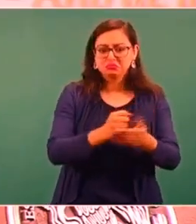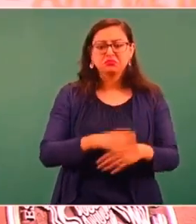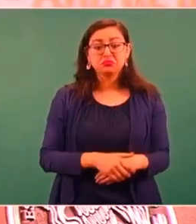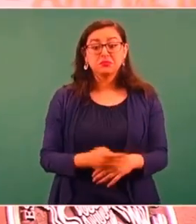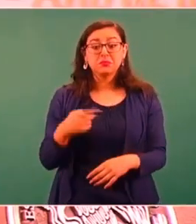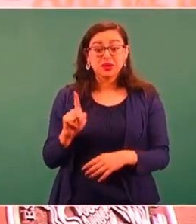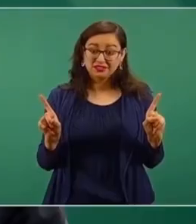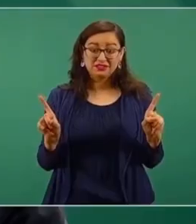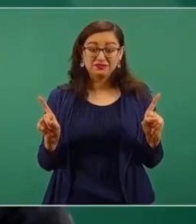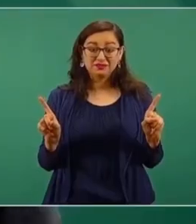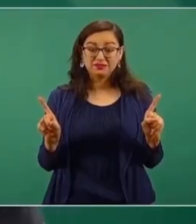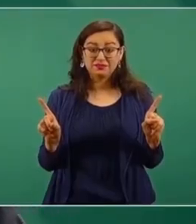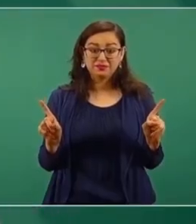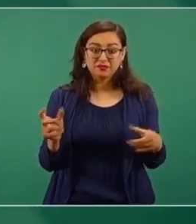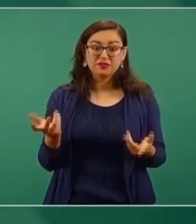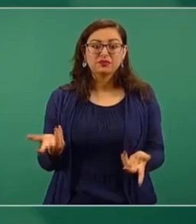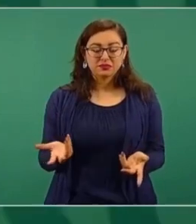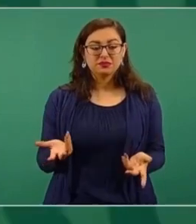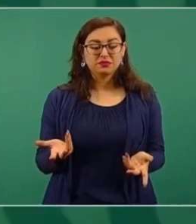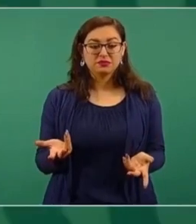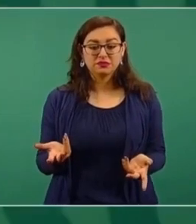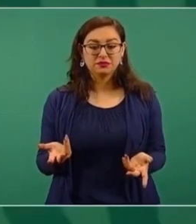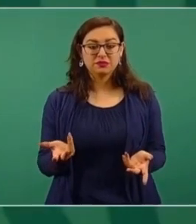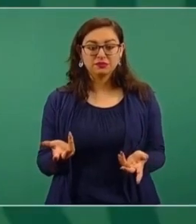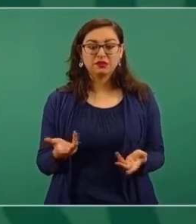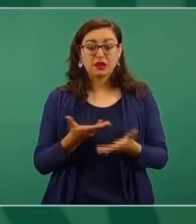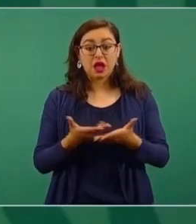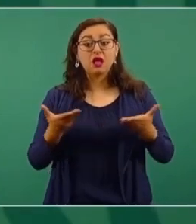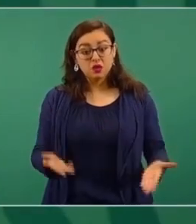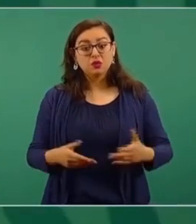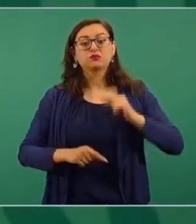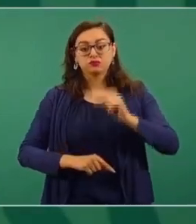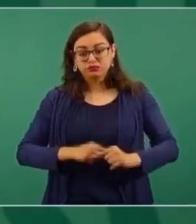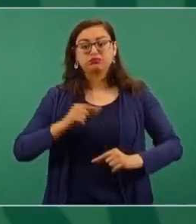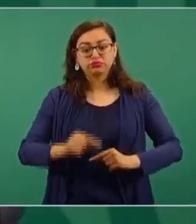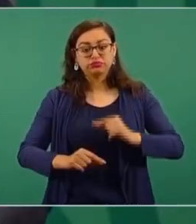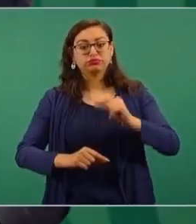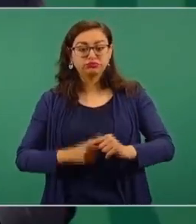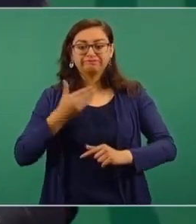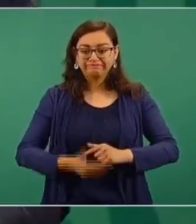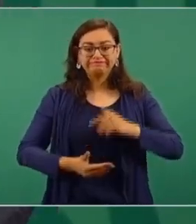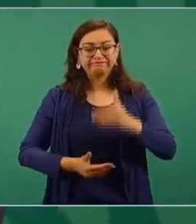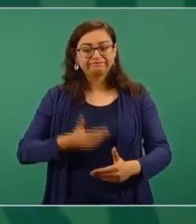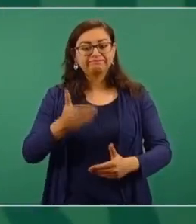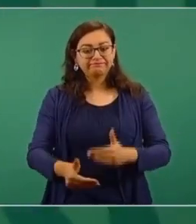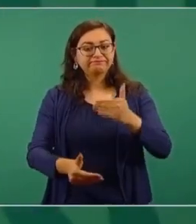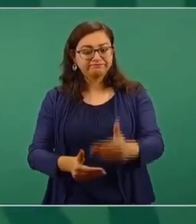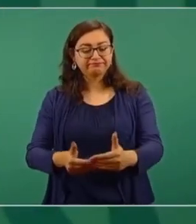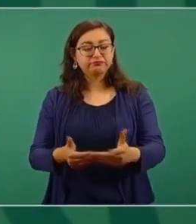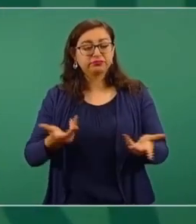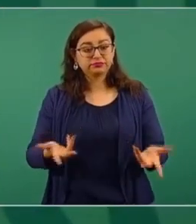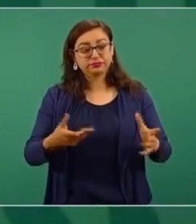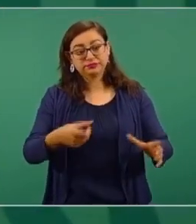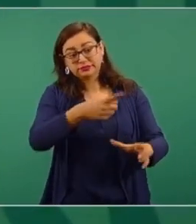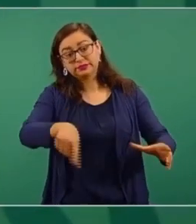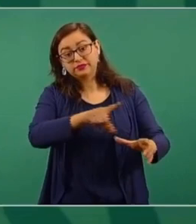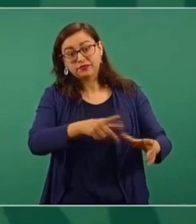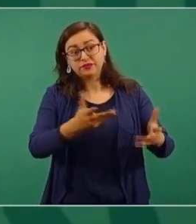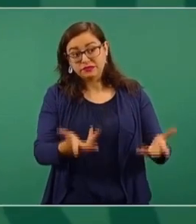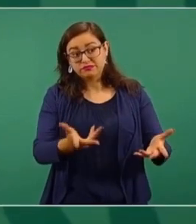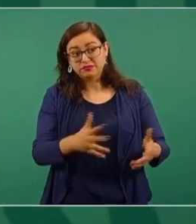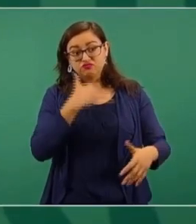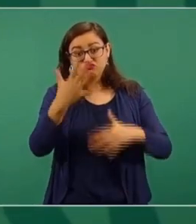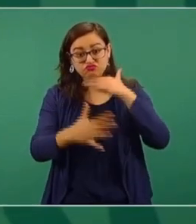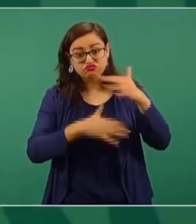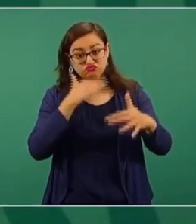pero sean ganancias razonables. Entonces, poco a poco, vamos avanzando, para que se